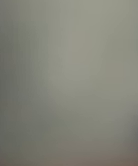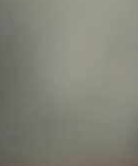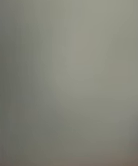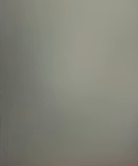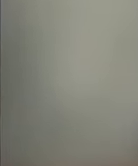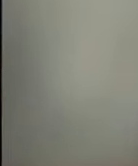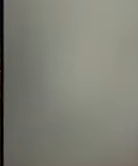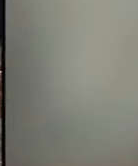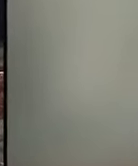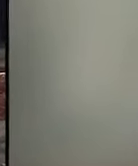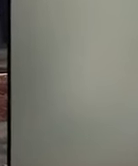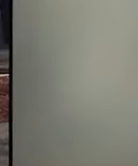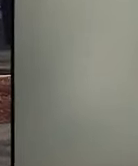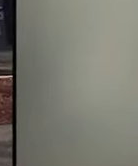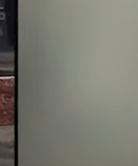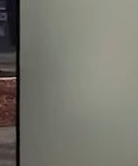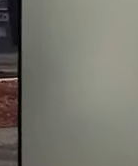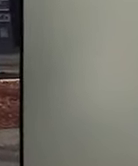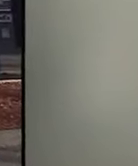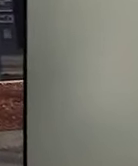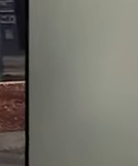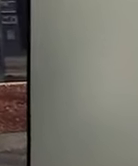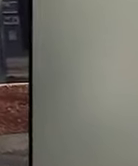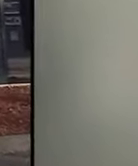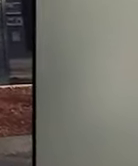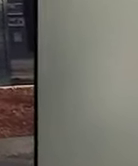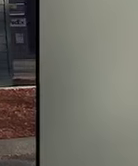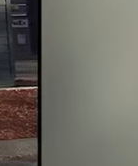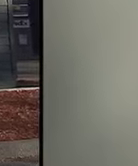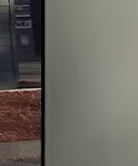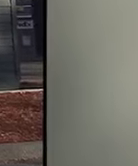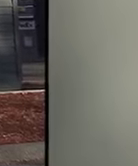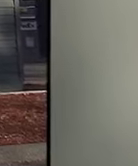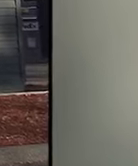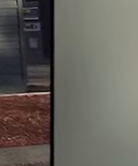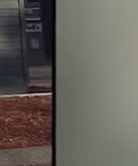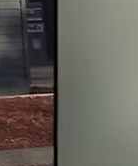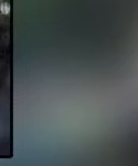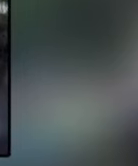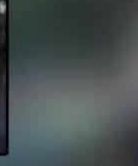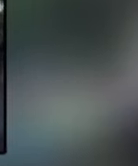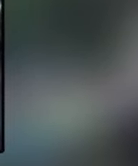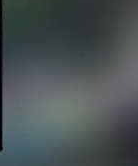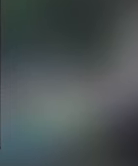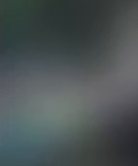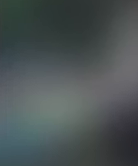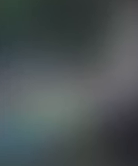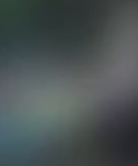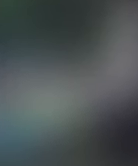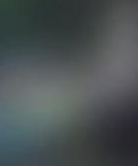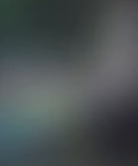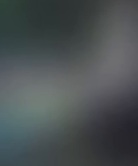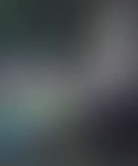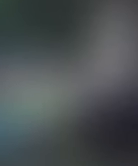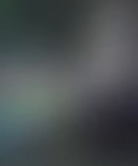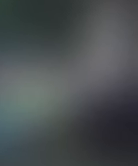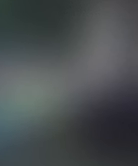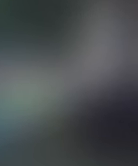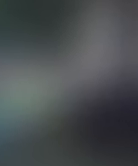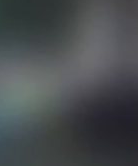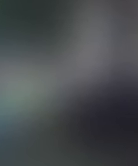Astronómico de la Universidad de Harvard posteriormente regresó como investigador a los observatorios de Tonatzintla del que